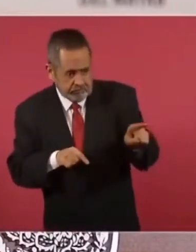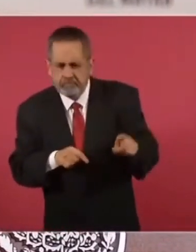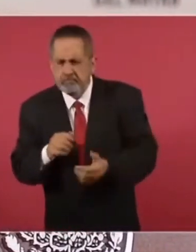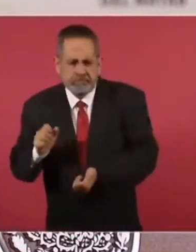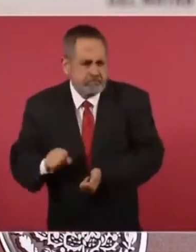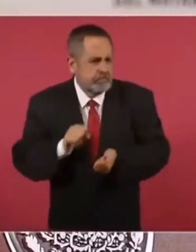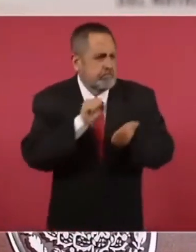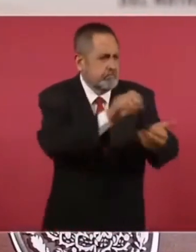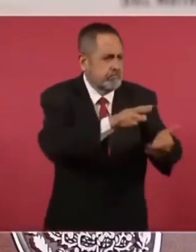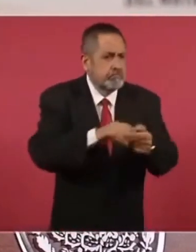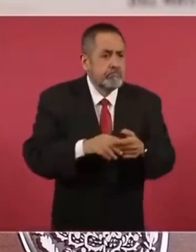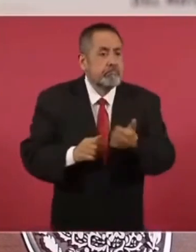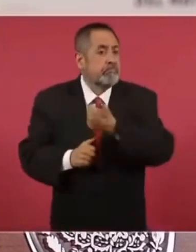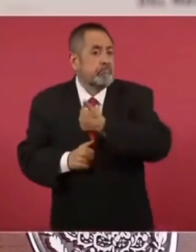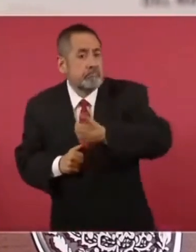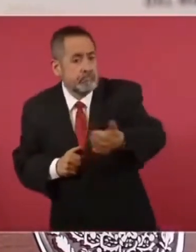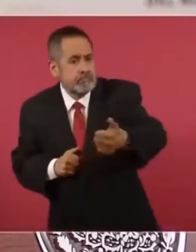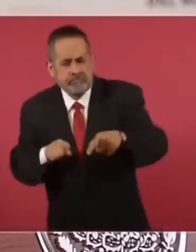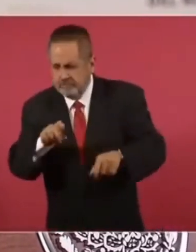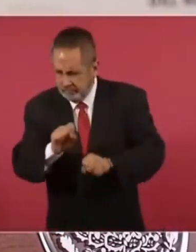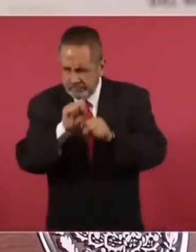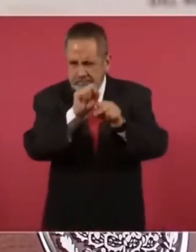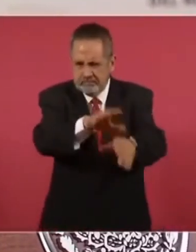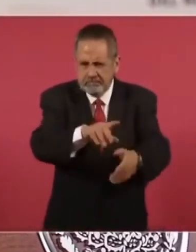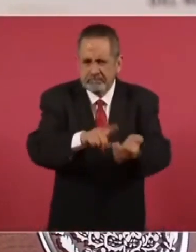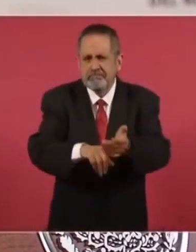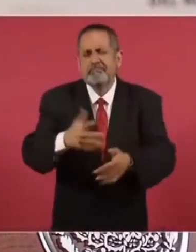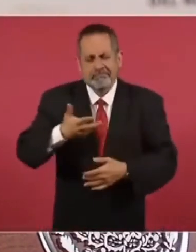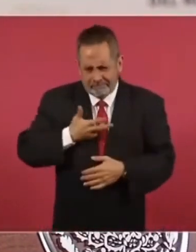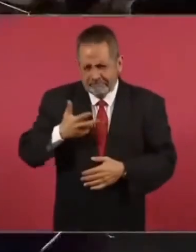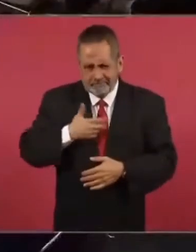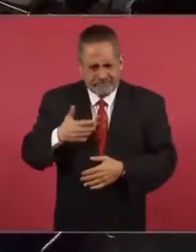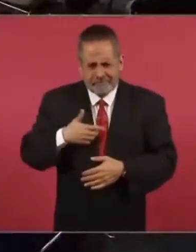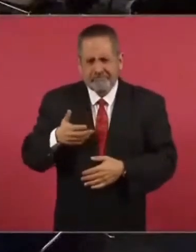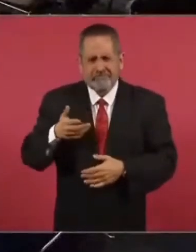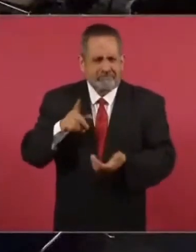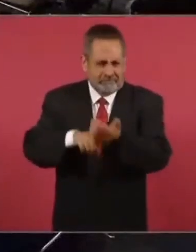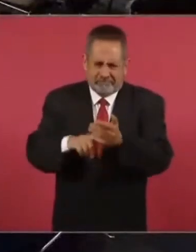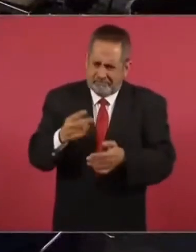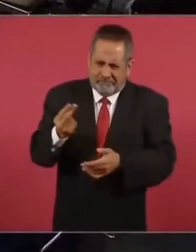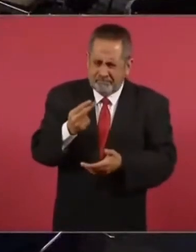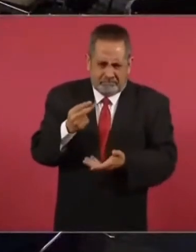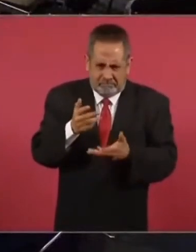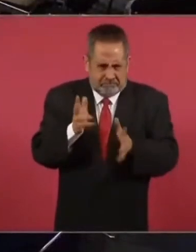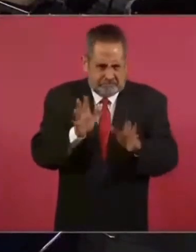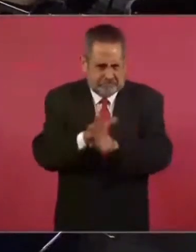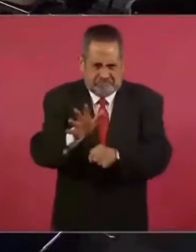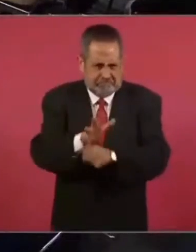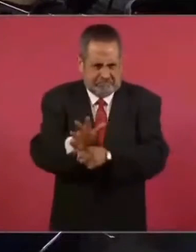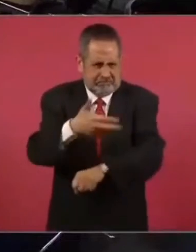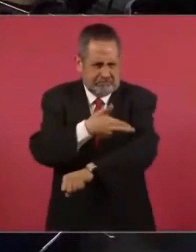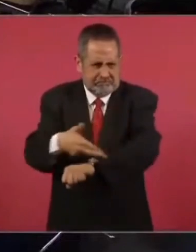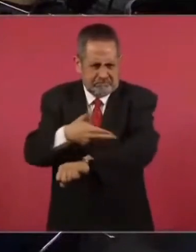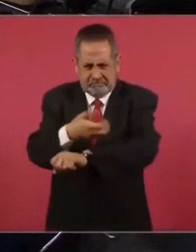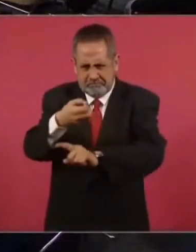traslado terrestre, si se necesita, y también